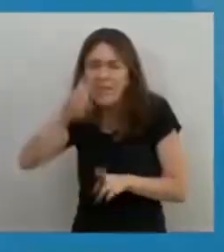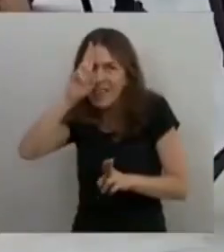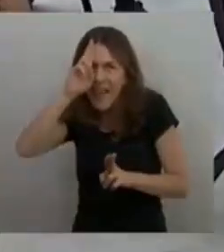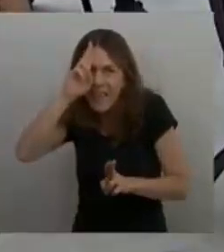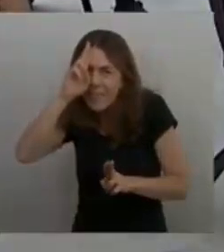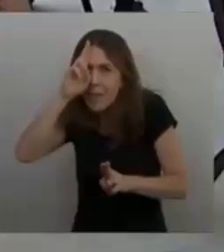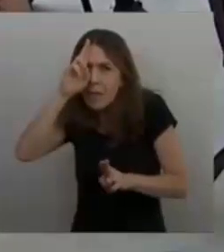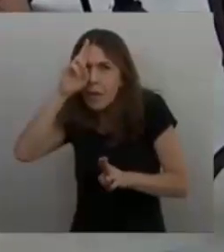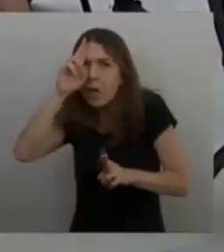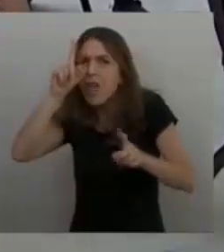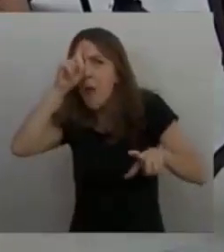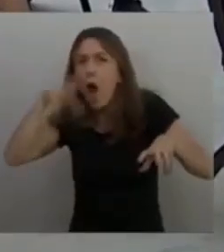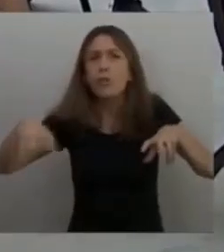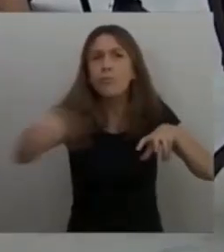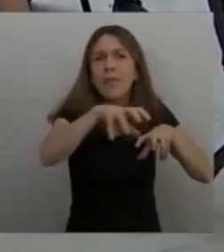pública.